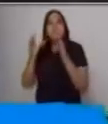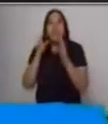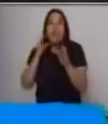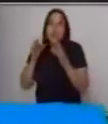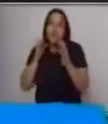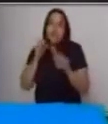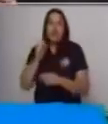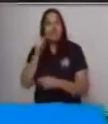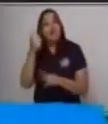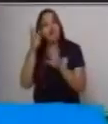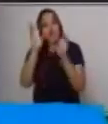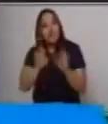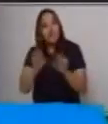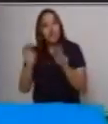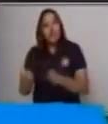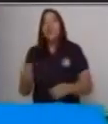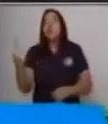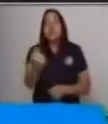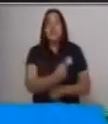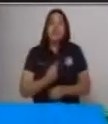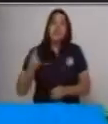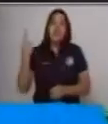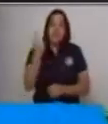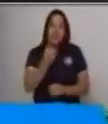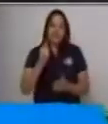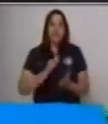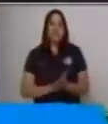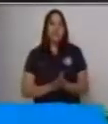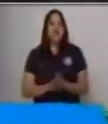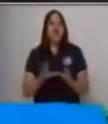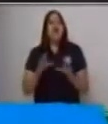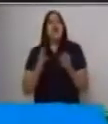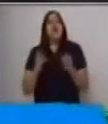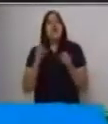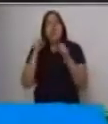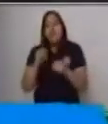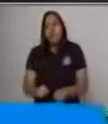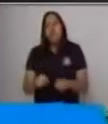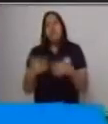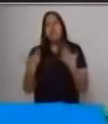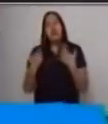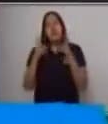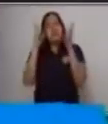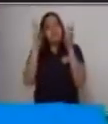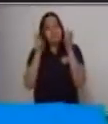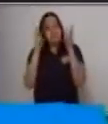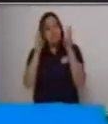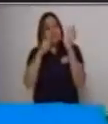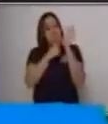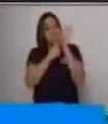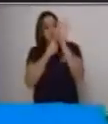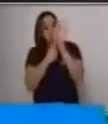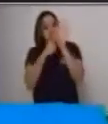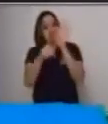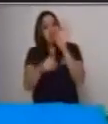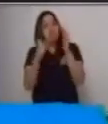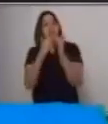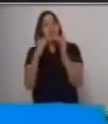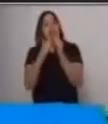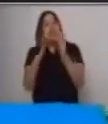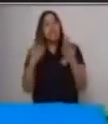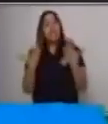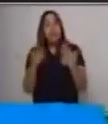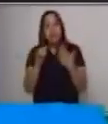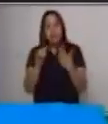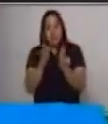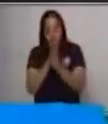con las personas que te rodean. ¿Cómo puedes aplicar este contenido en casa? Lo único que tienes que hacer es abrir